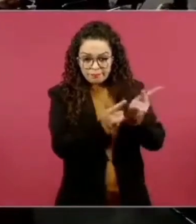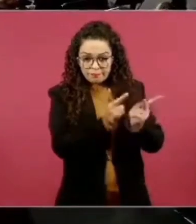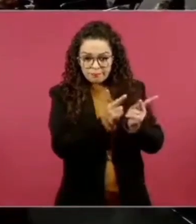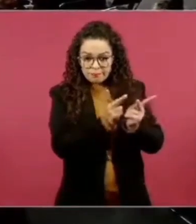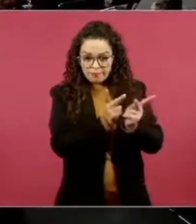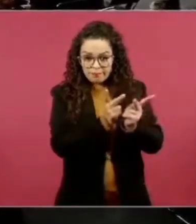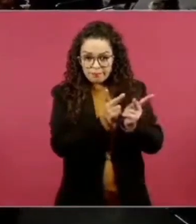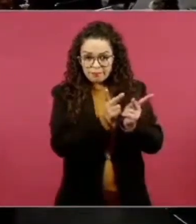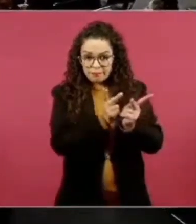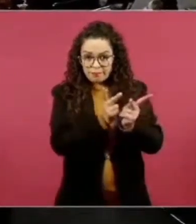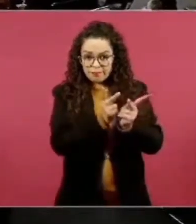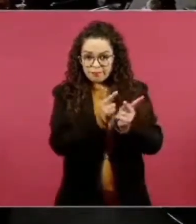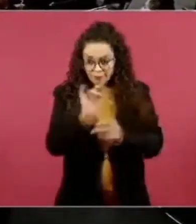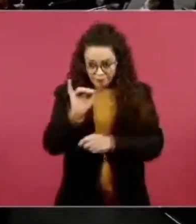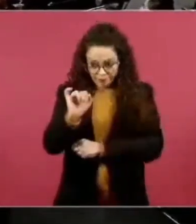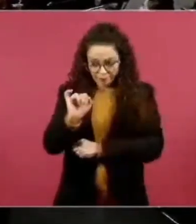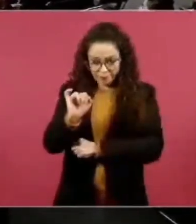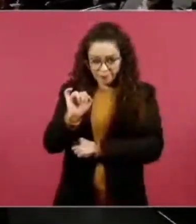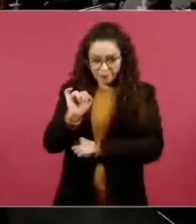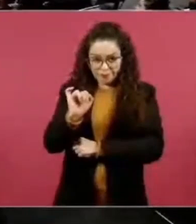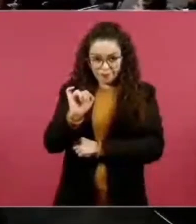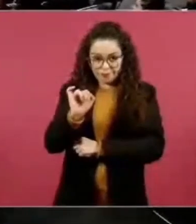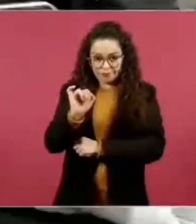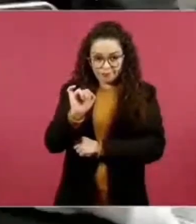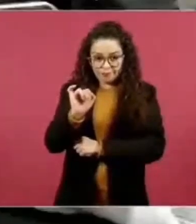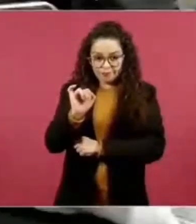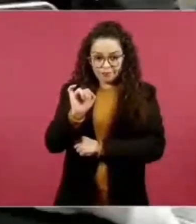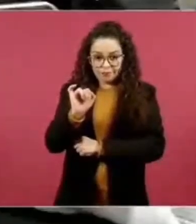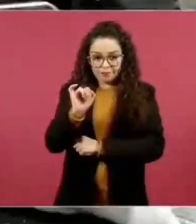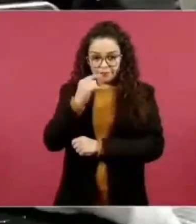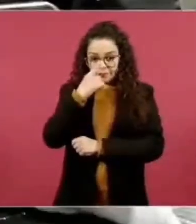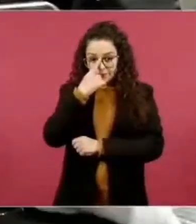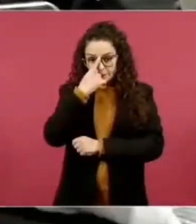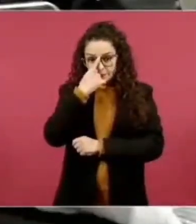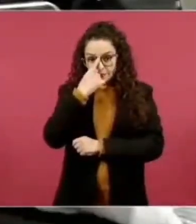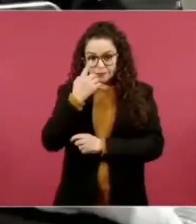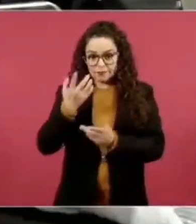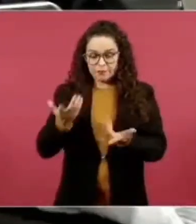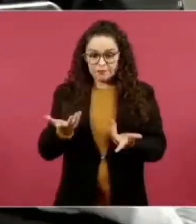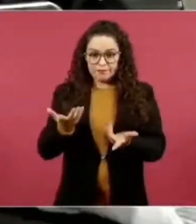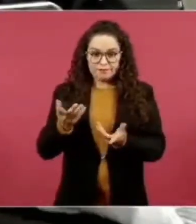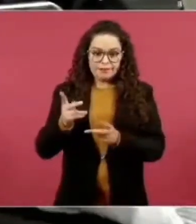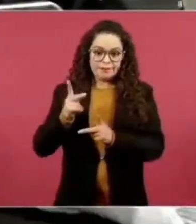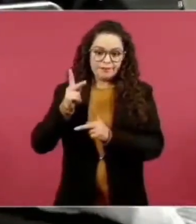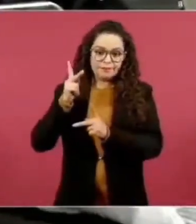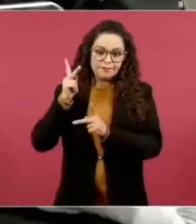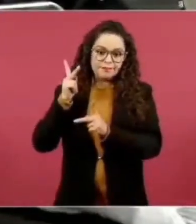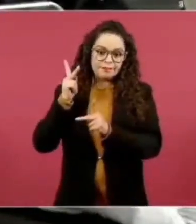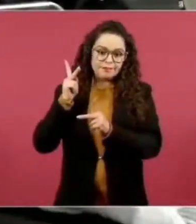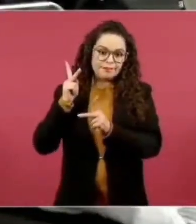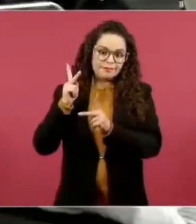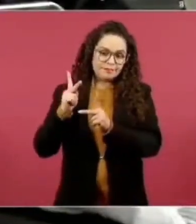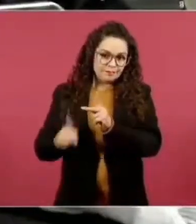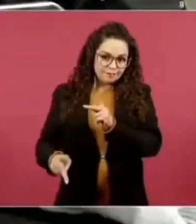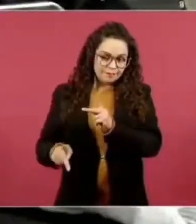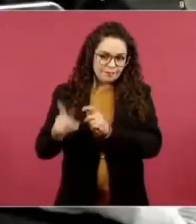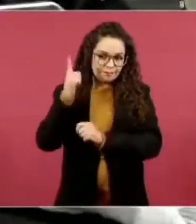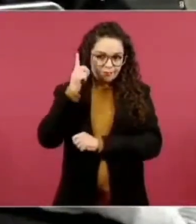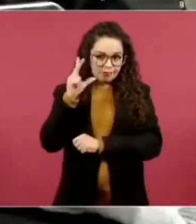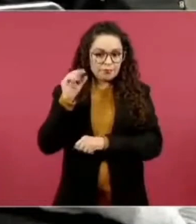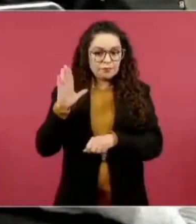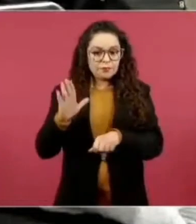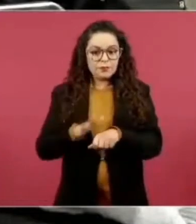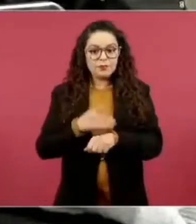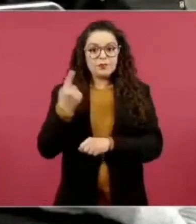vemos, vamos a analizarlo. Sí, no lo dejamos pendiente, señor presidente, porque sí estamos muy temerosos que cuando salga